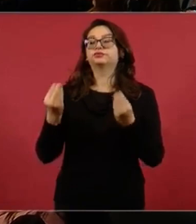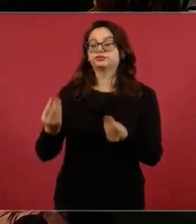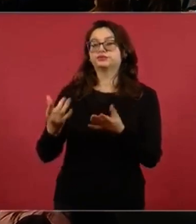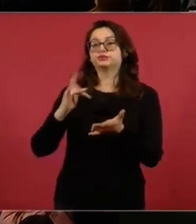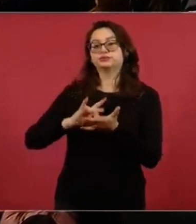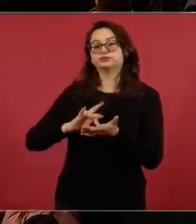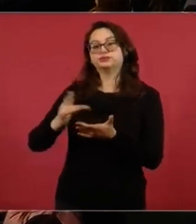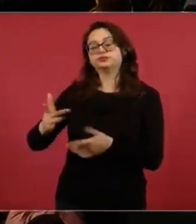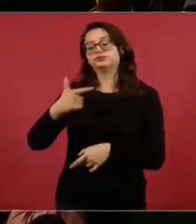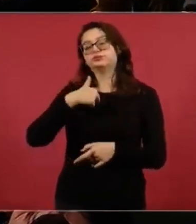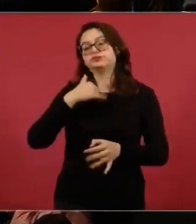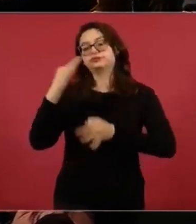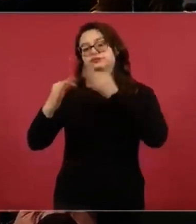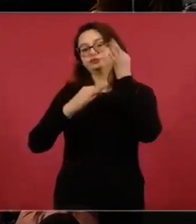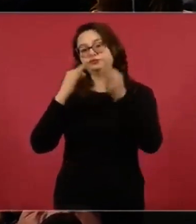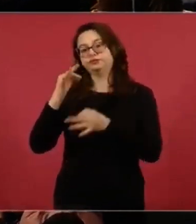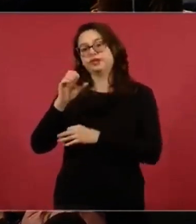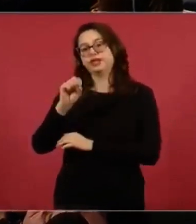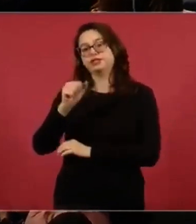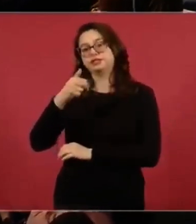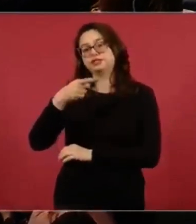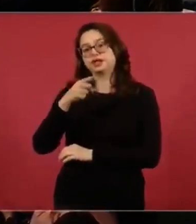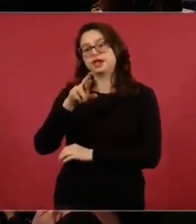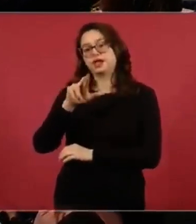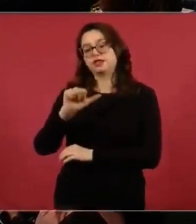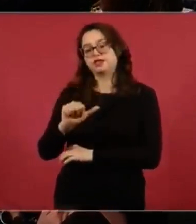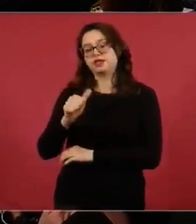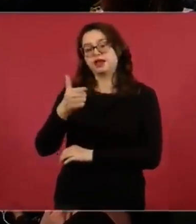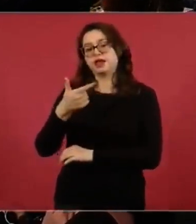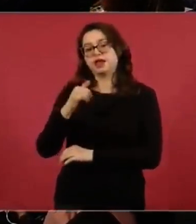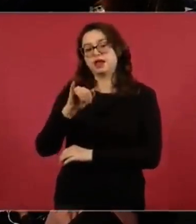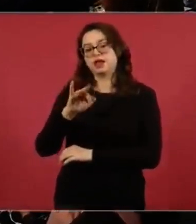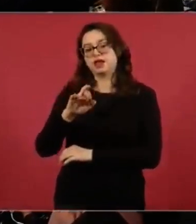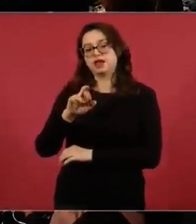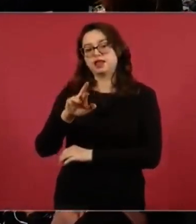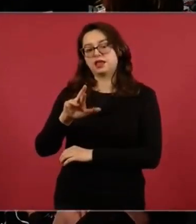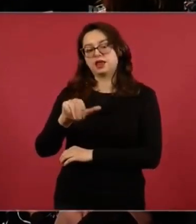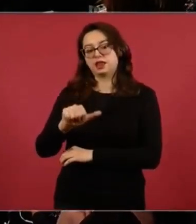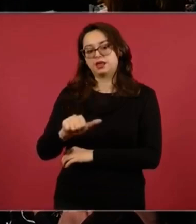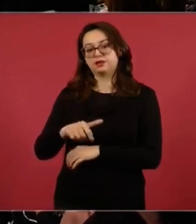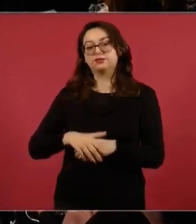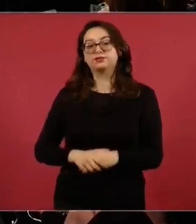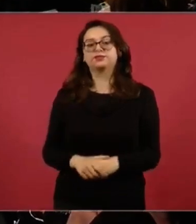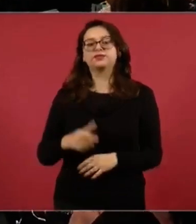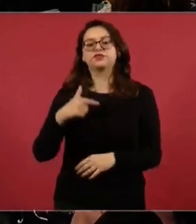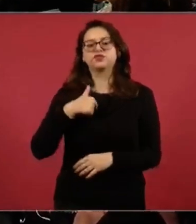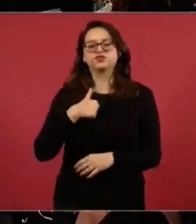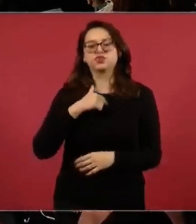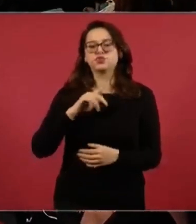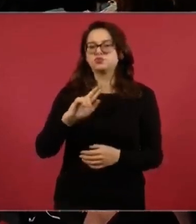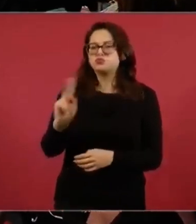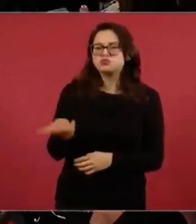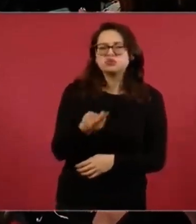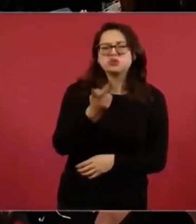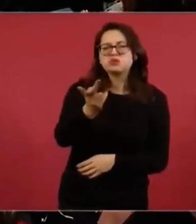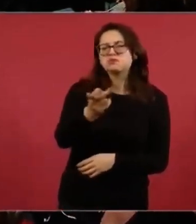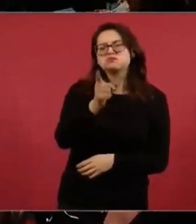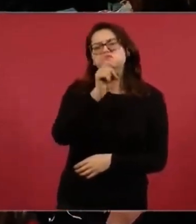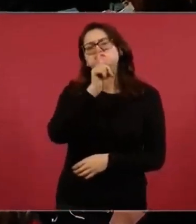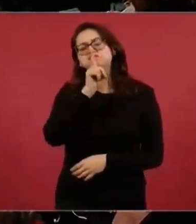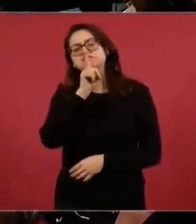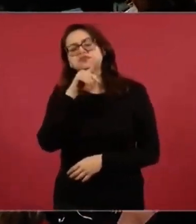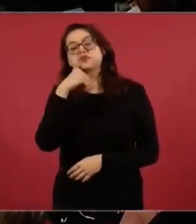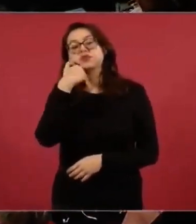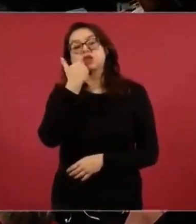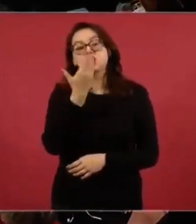Comunicaciones. Presidente, esto más que pregunta es un agradecimiento tengo para usted, mención